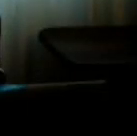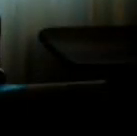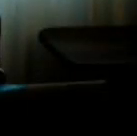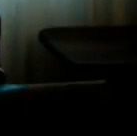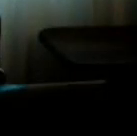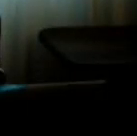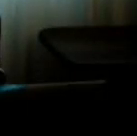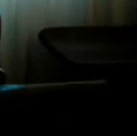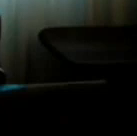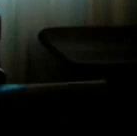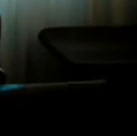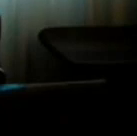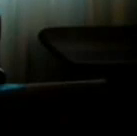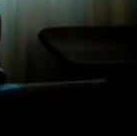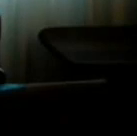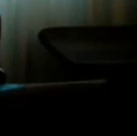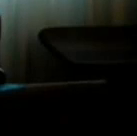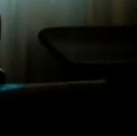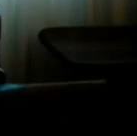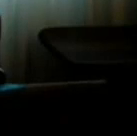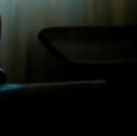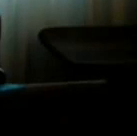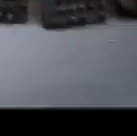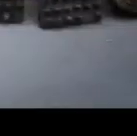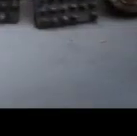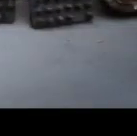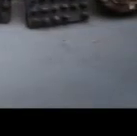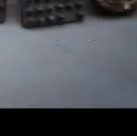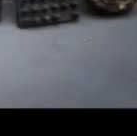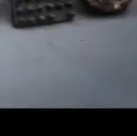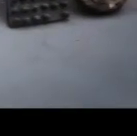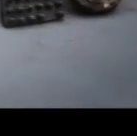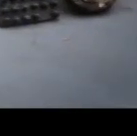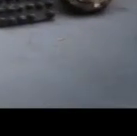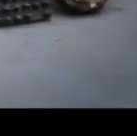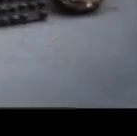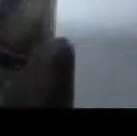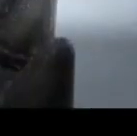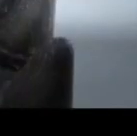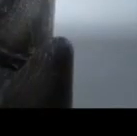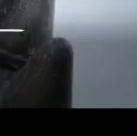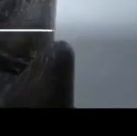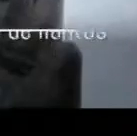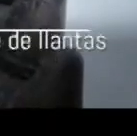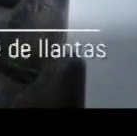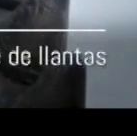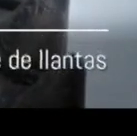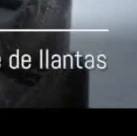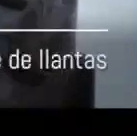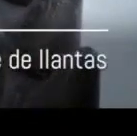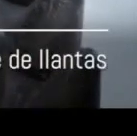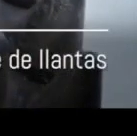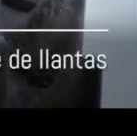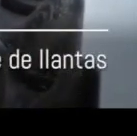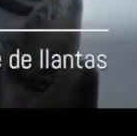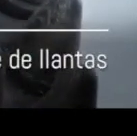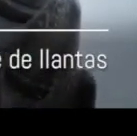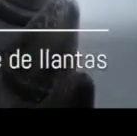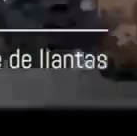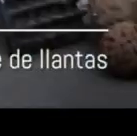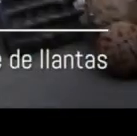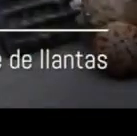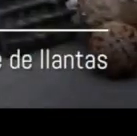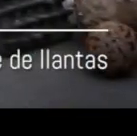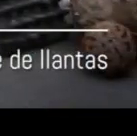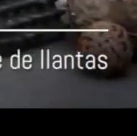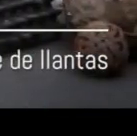lo promocionan No les inculcan En los colegios Por medio De las concentraciones Deportivas Debería Implementar En